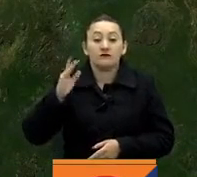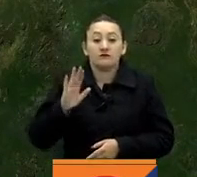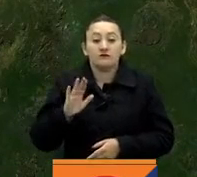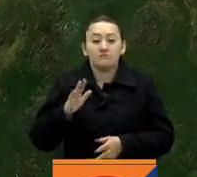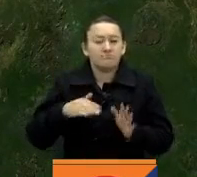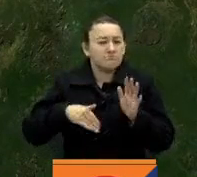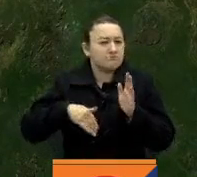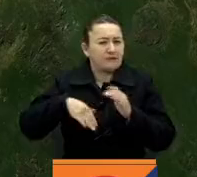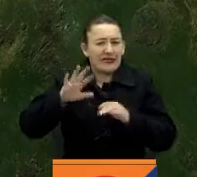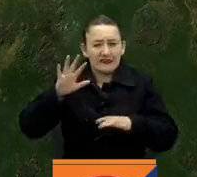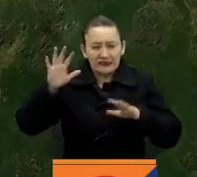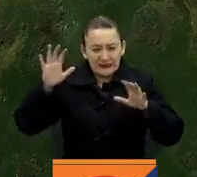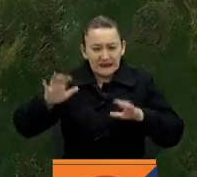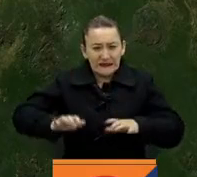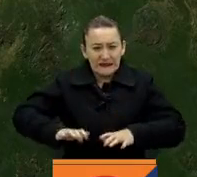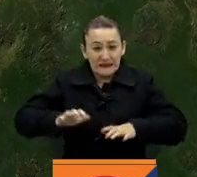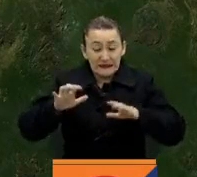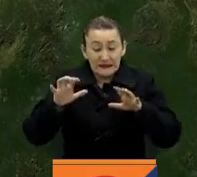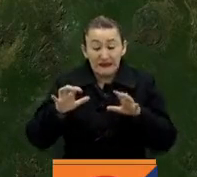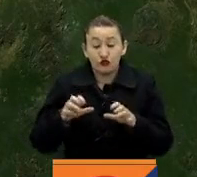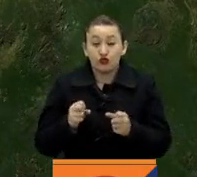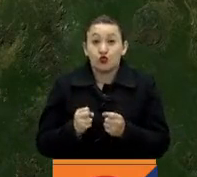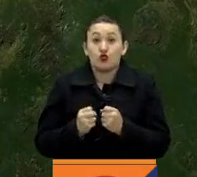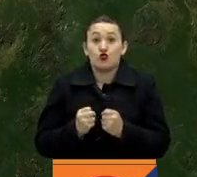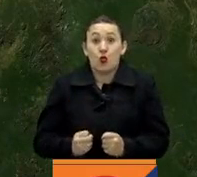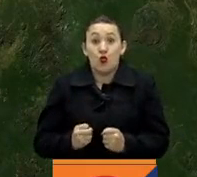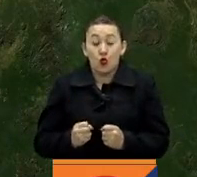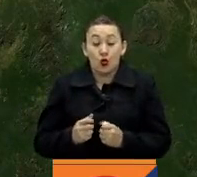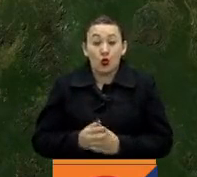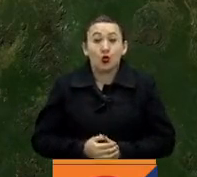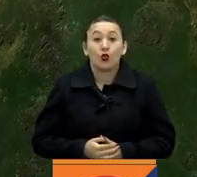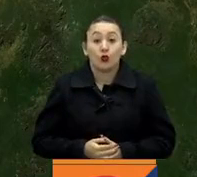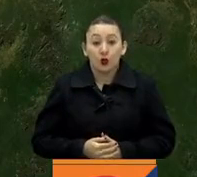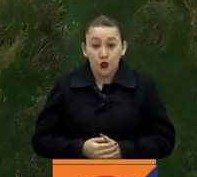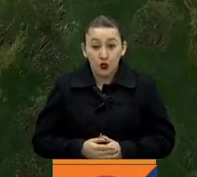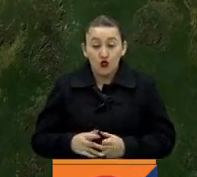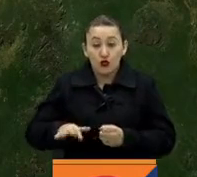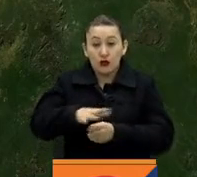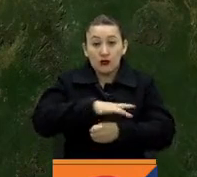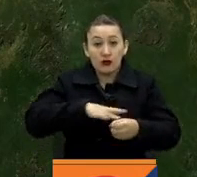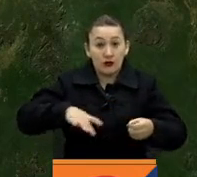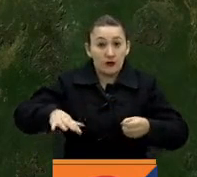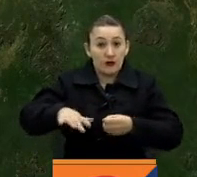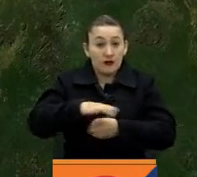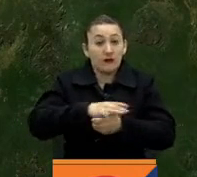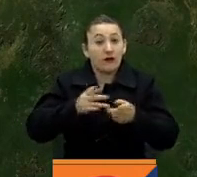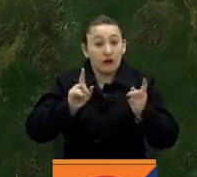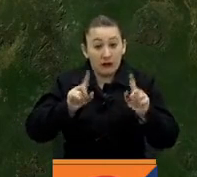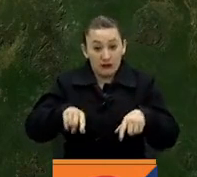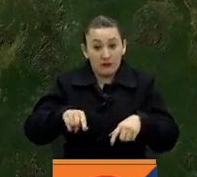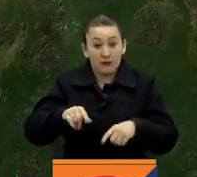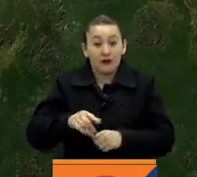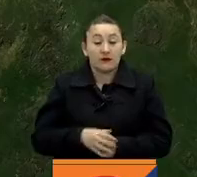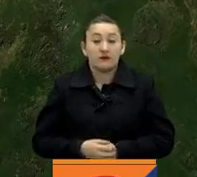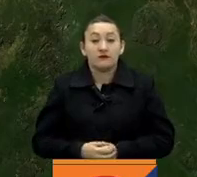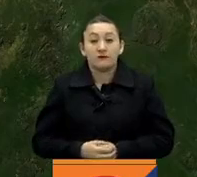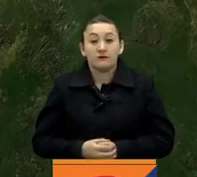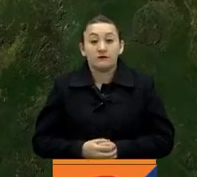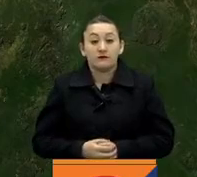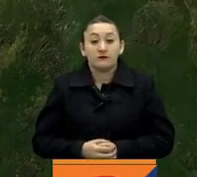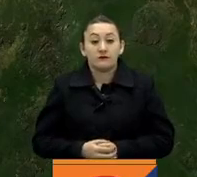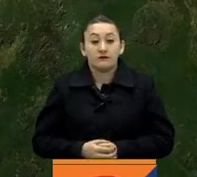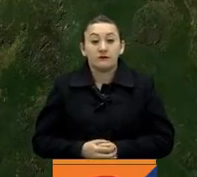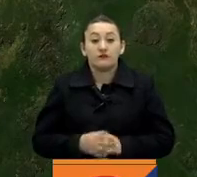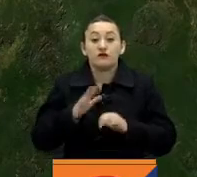con mayor recurrencia y volúmenes significativos de precipitaciones, Cundinamarca, gran parte del departamento de Cundinamarca, las